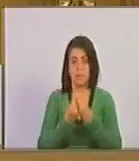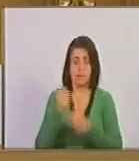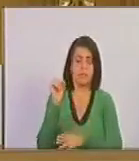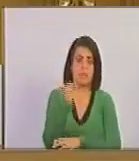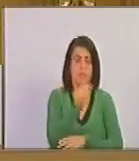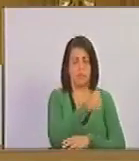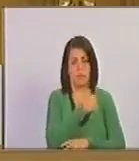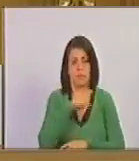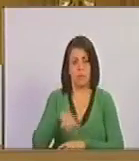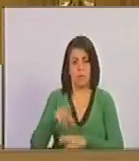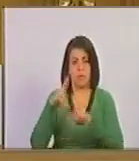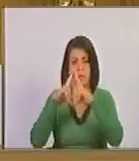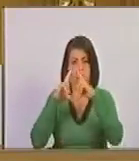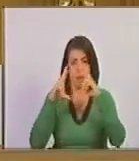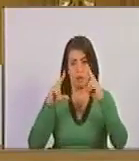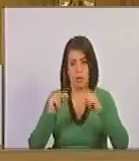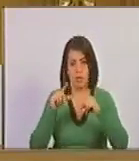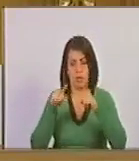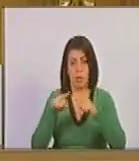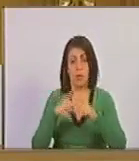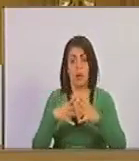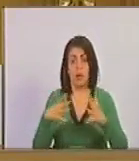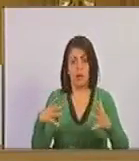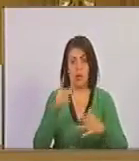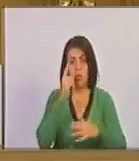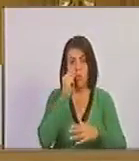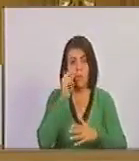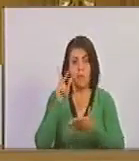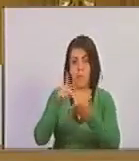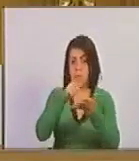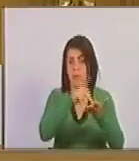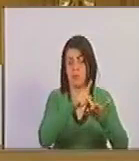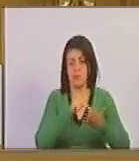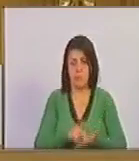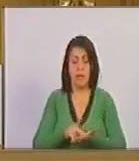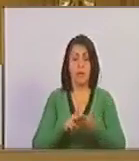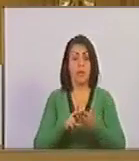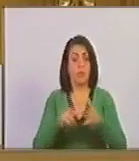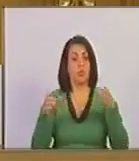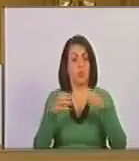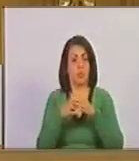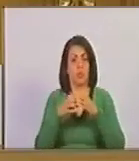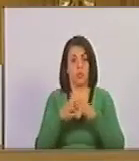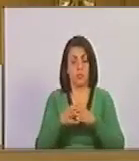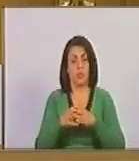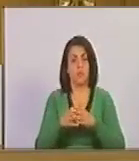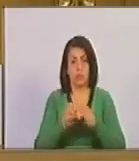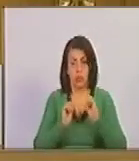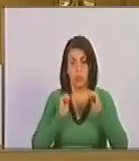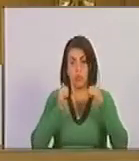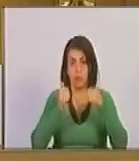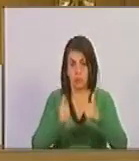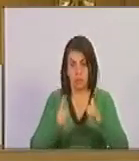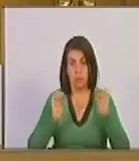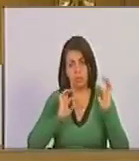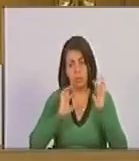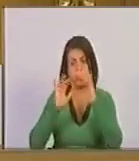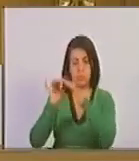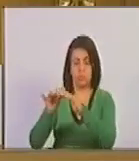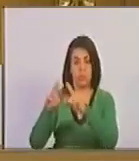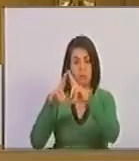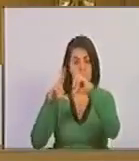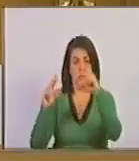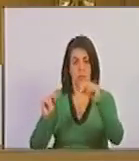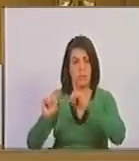a Nicaragua, grandes hombres participaron en una brigada de lanzamiento que se fueron a Nicaragua en el momento